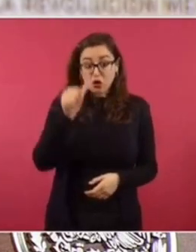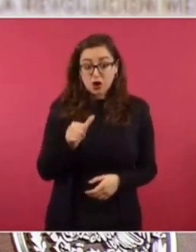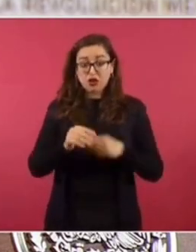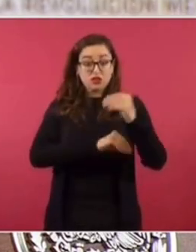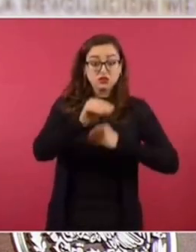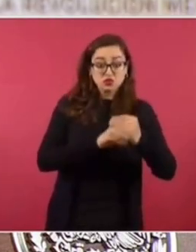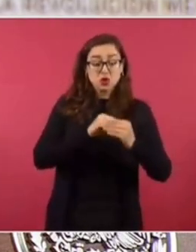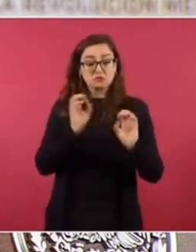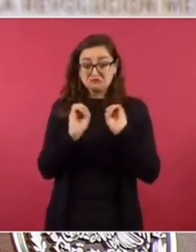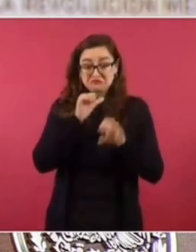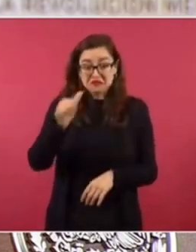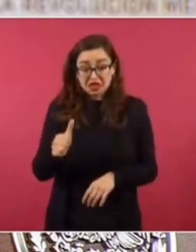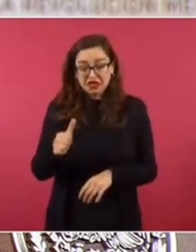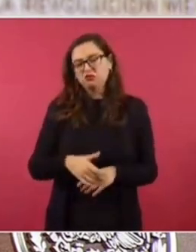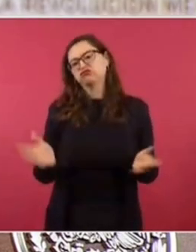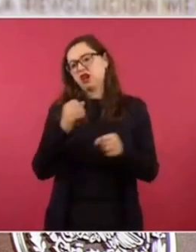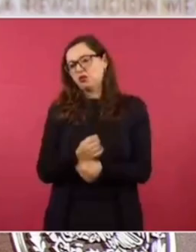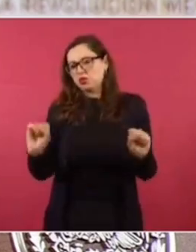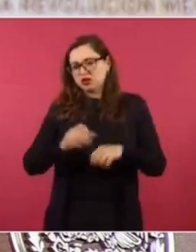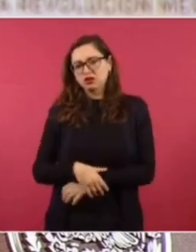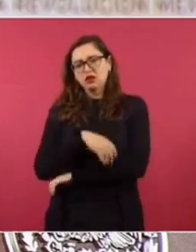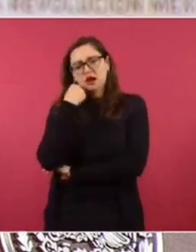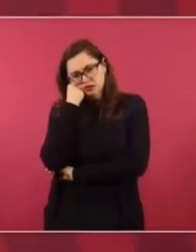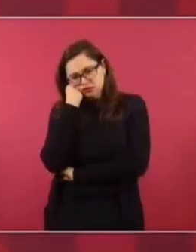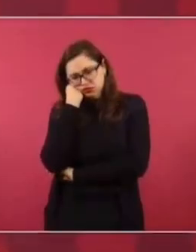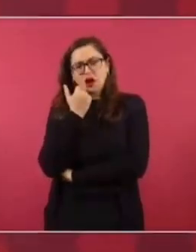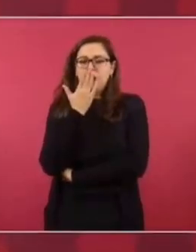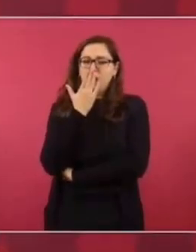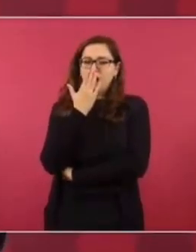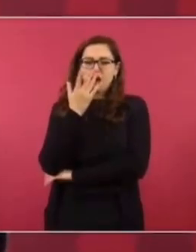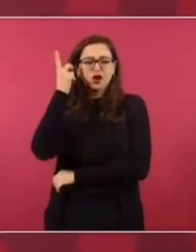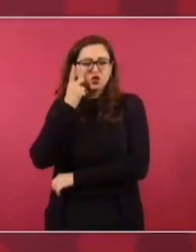Que no hubiese polémica. Estaríamos bostezando siempre.